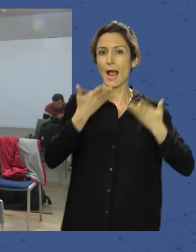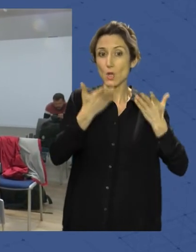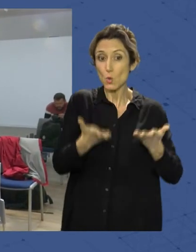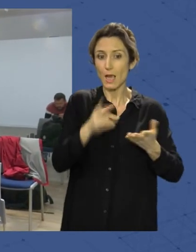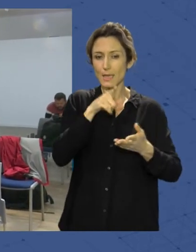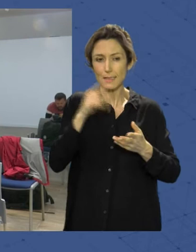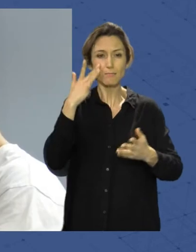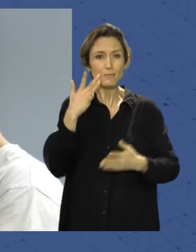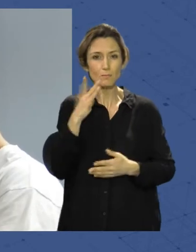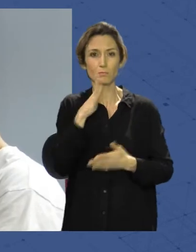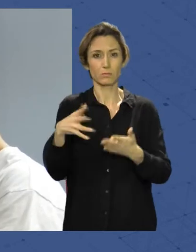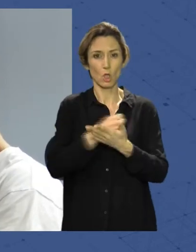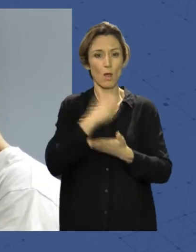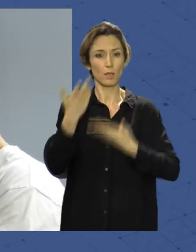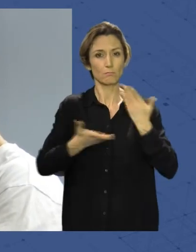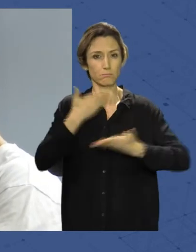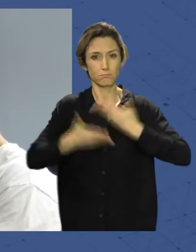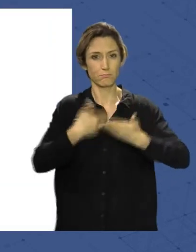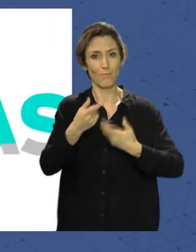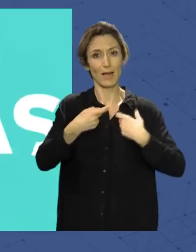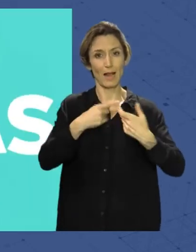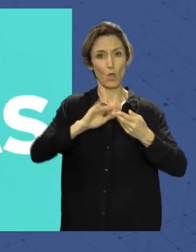materia y estimular el mercado inmobiliario.